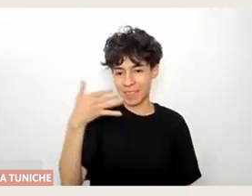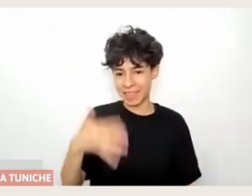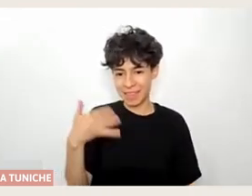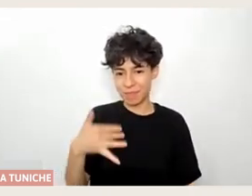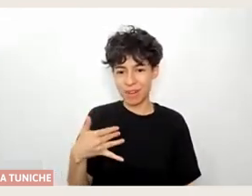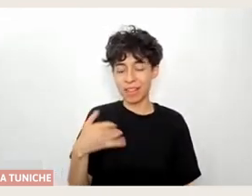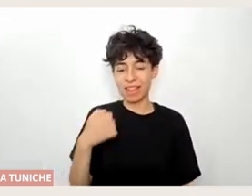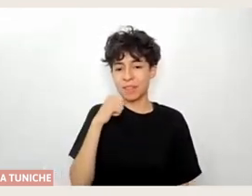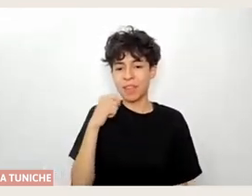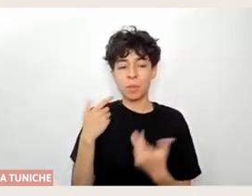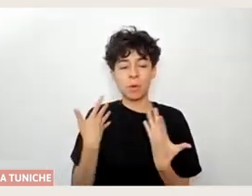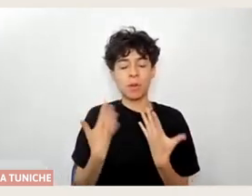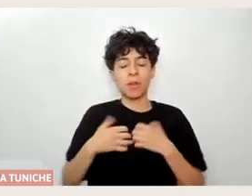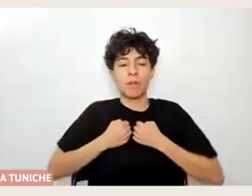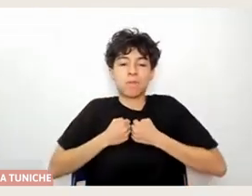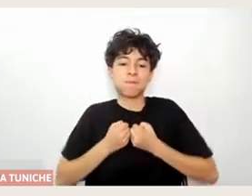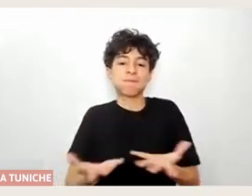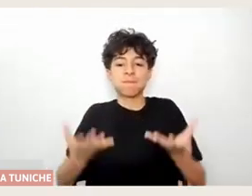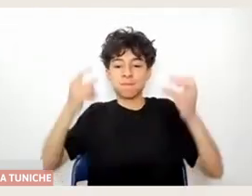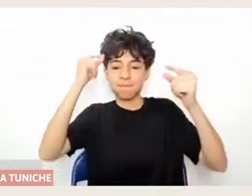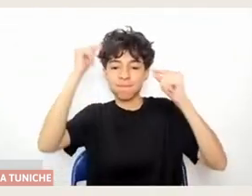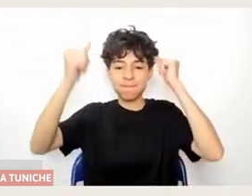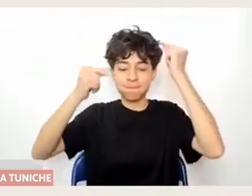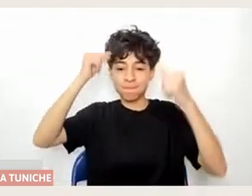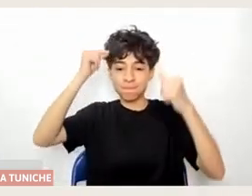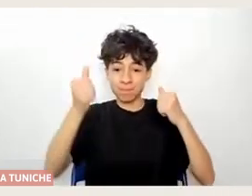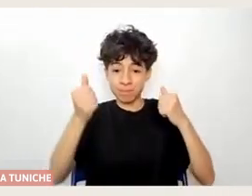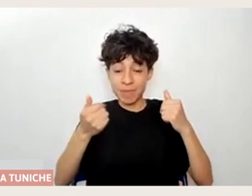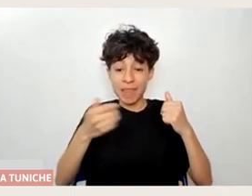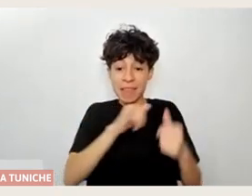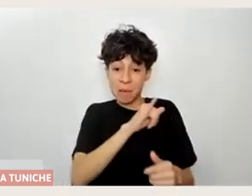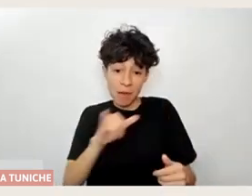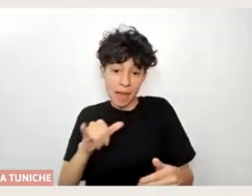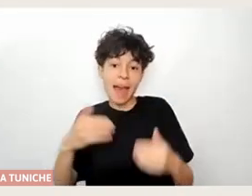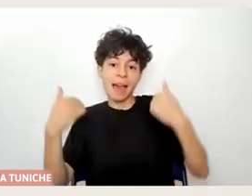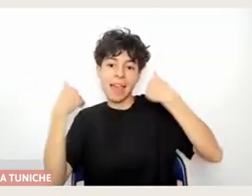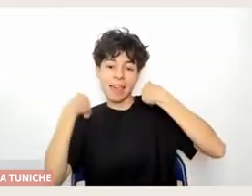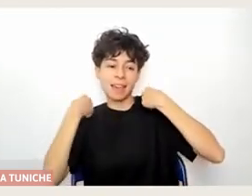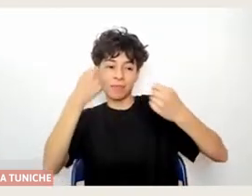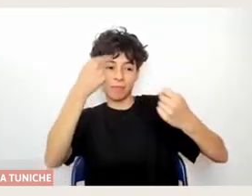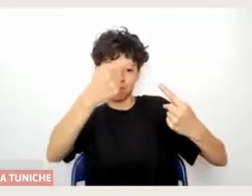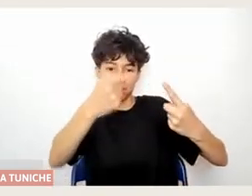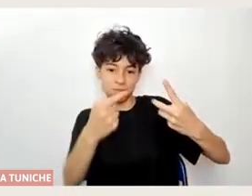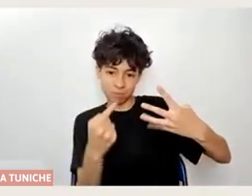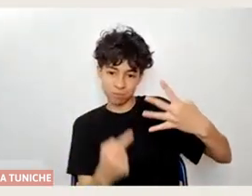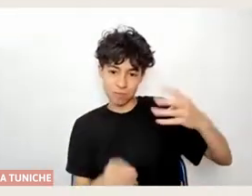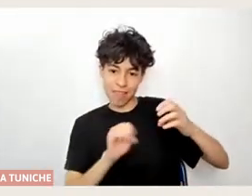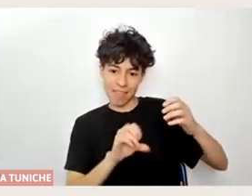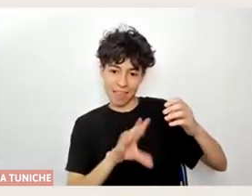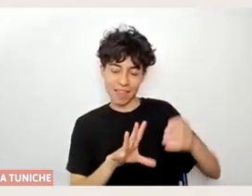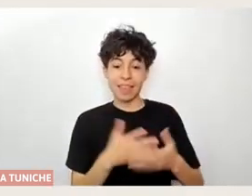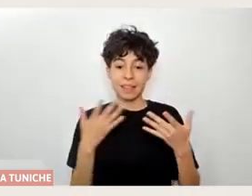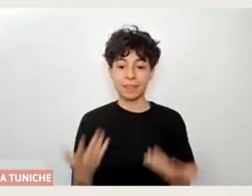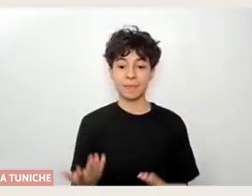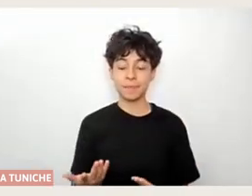para poder soltarse y después llevar a cabo los ejercicios que se nos planteaban. También lo otro